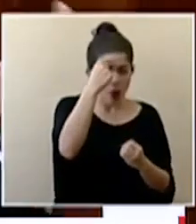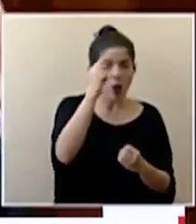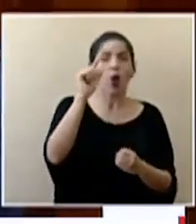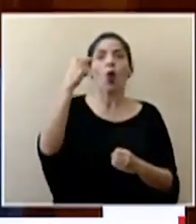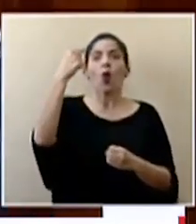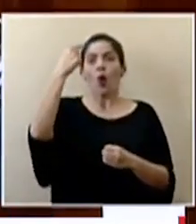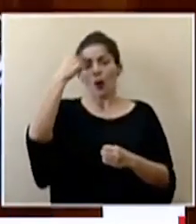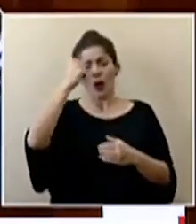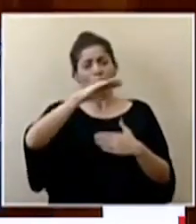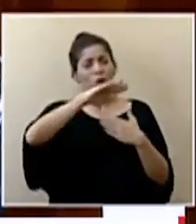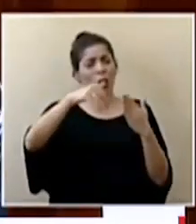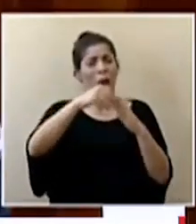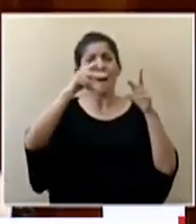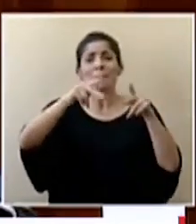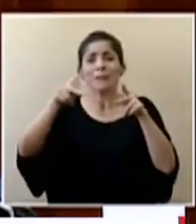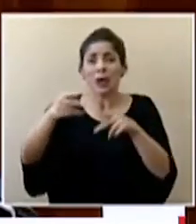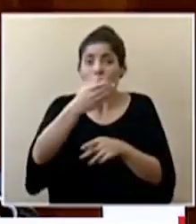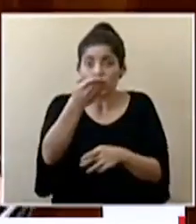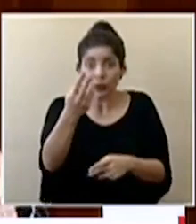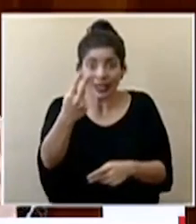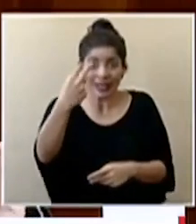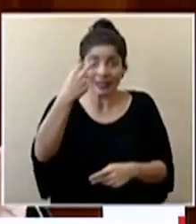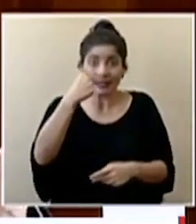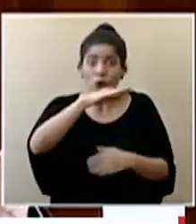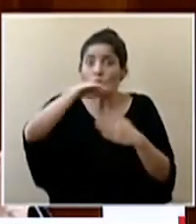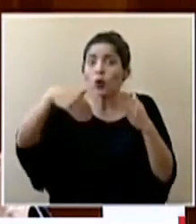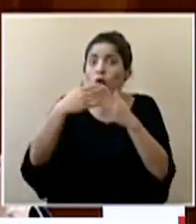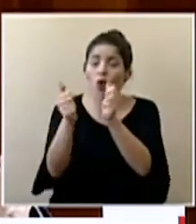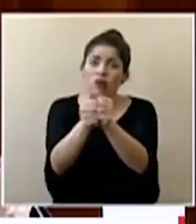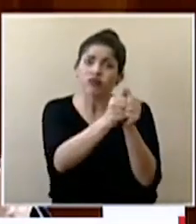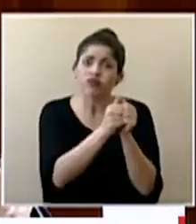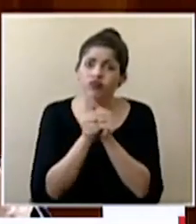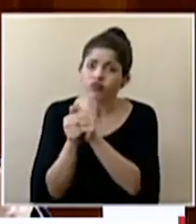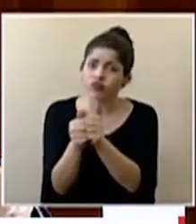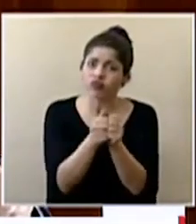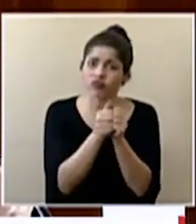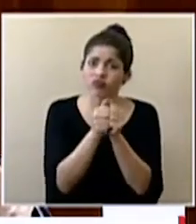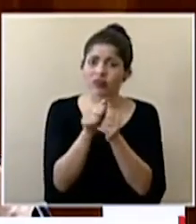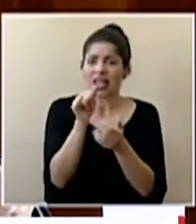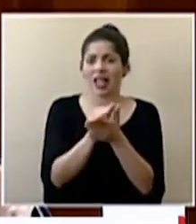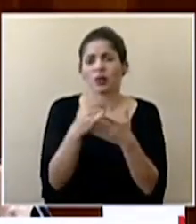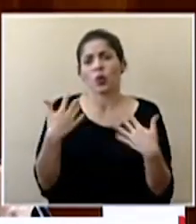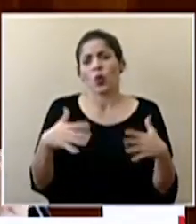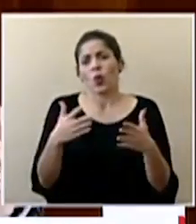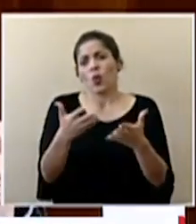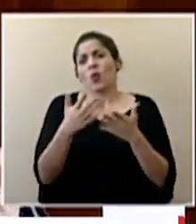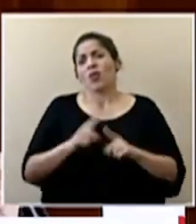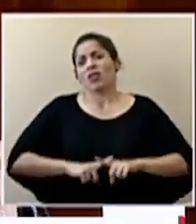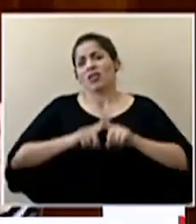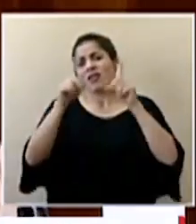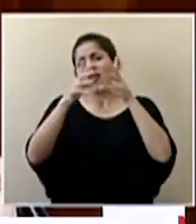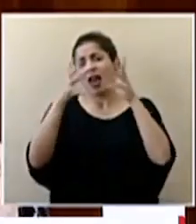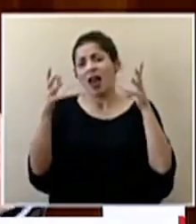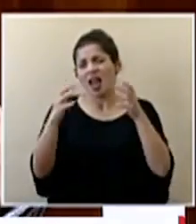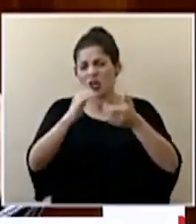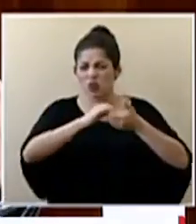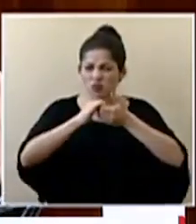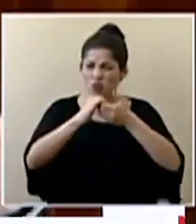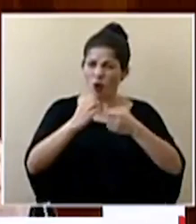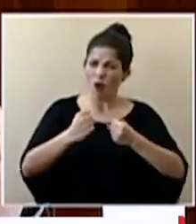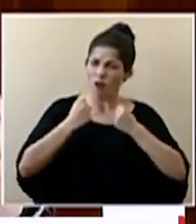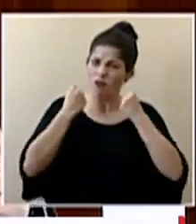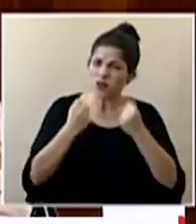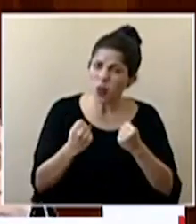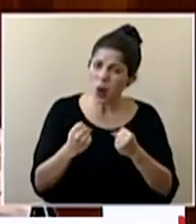todos las personas ustedes que me están viendo nos hemos unido eso marca una diferencia enorme esa unión esa fuerza ese